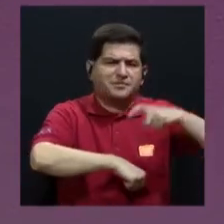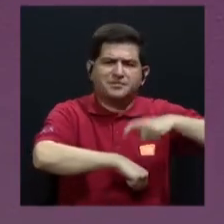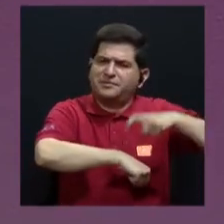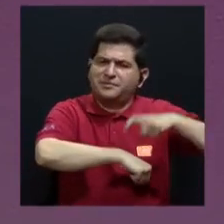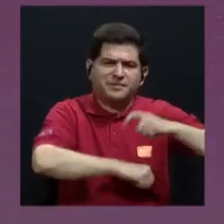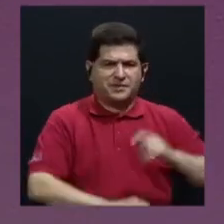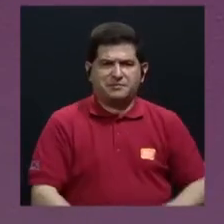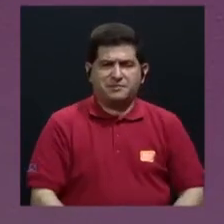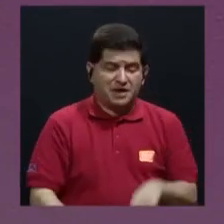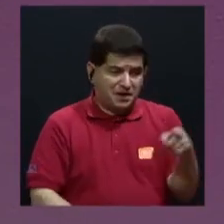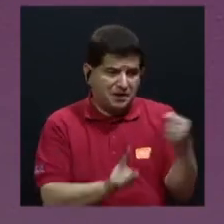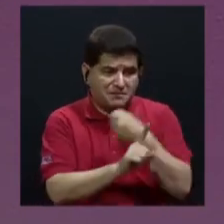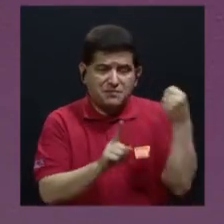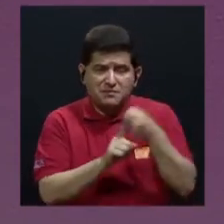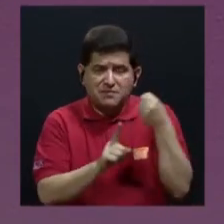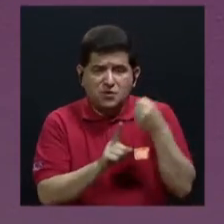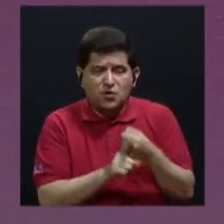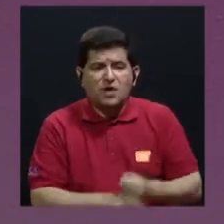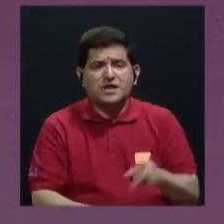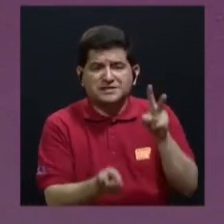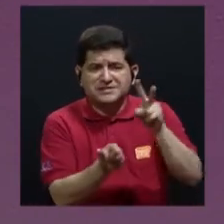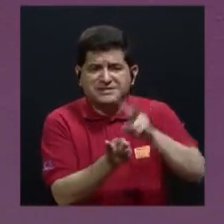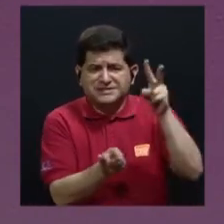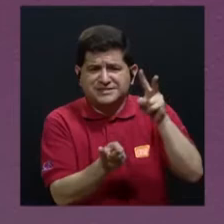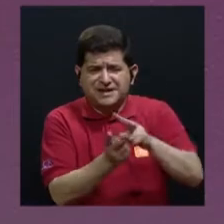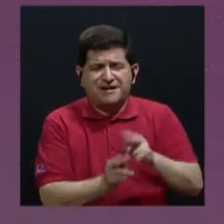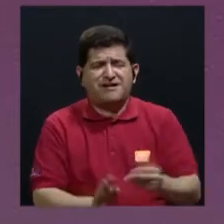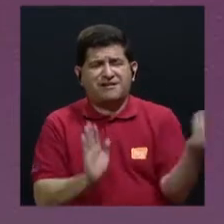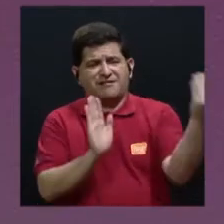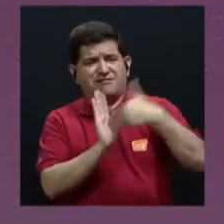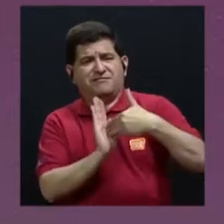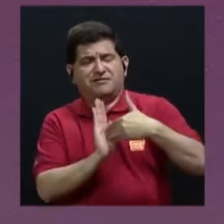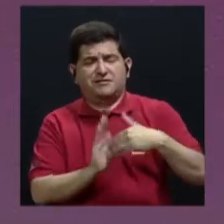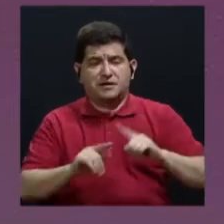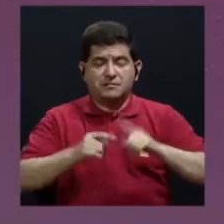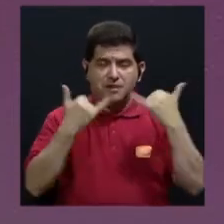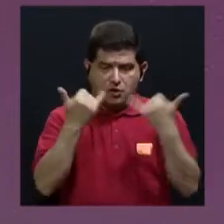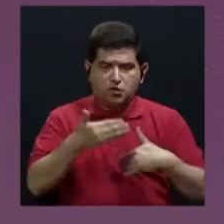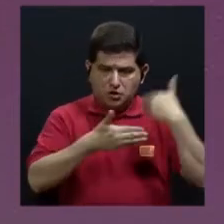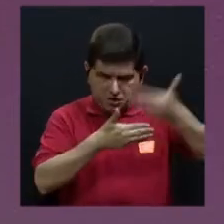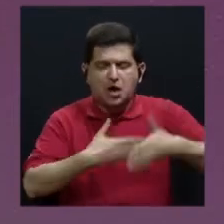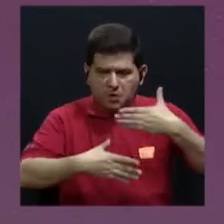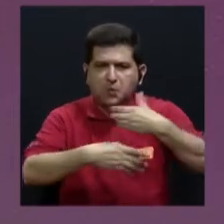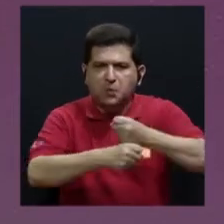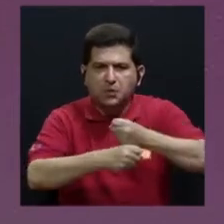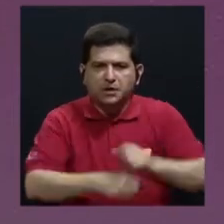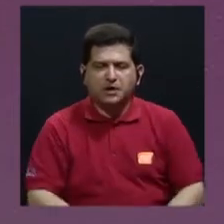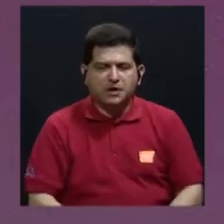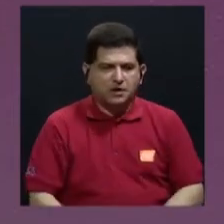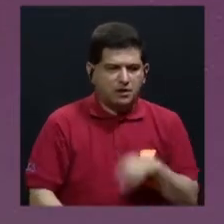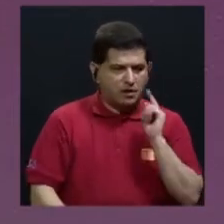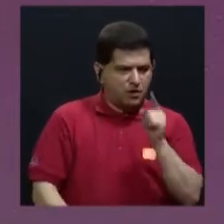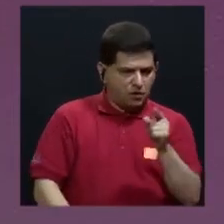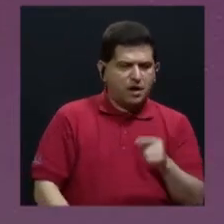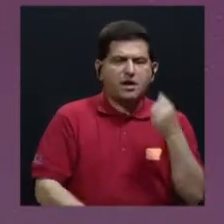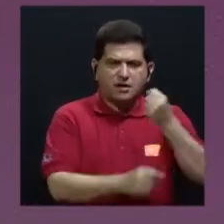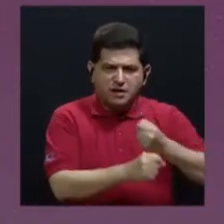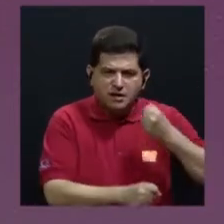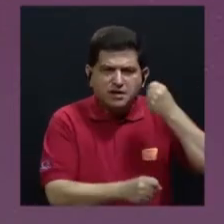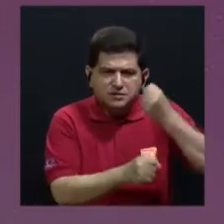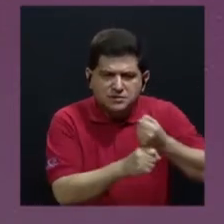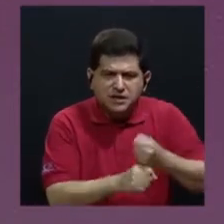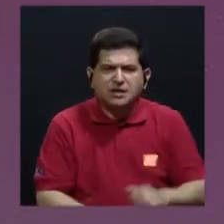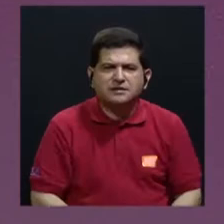sobre la violencia sexual que habían sido víctimas. Sin embargo, al momento que lo hacen, ¿verdad? Encuentran en el trabajo,